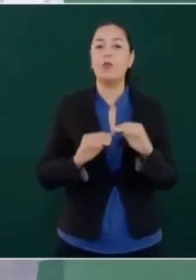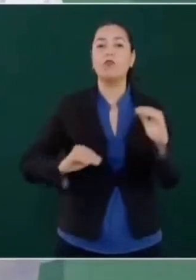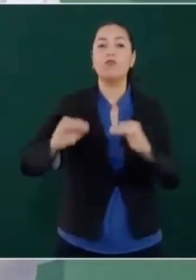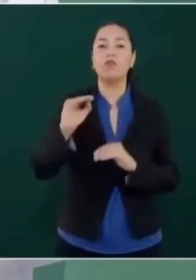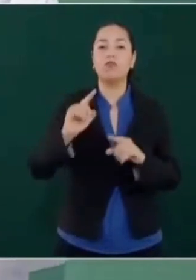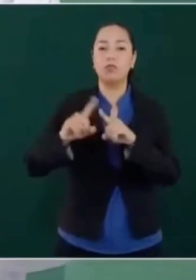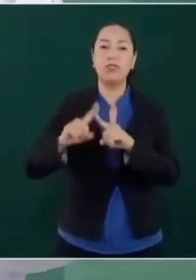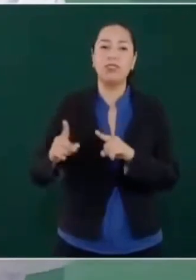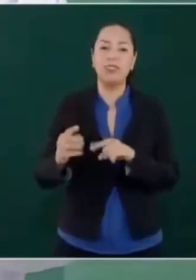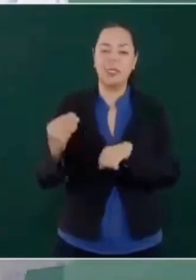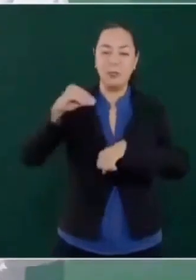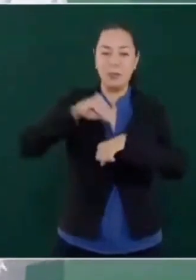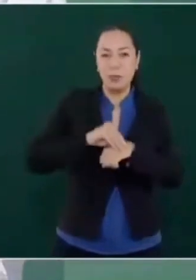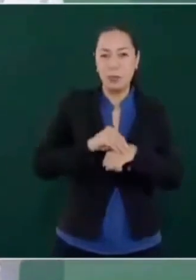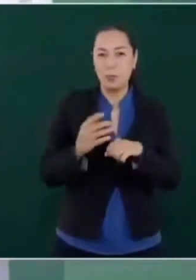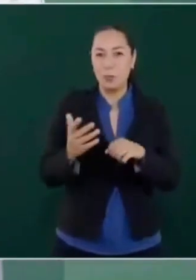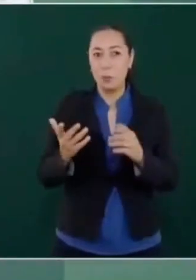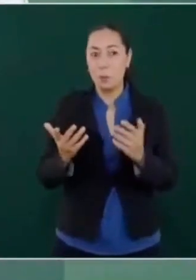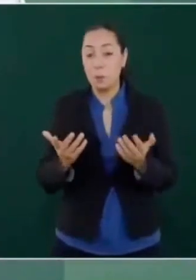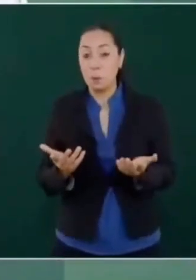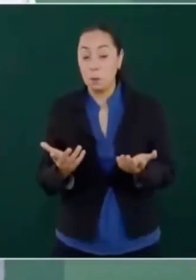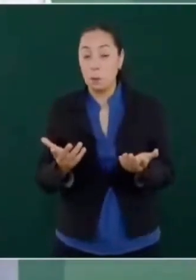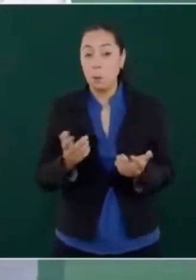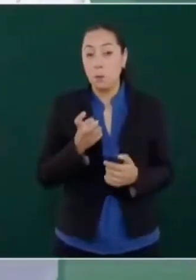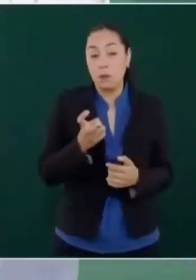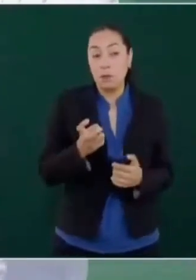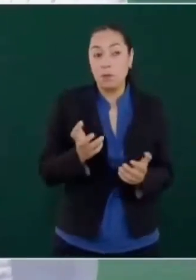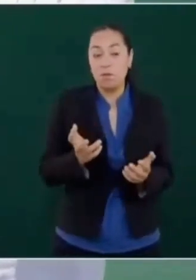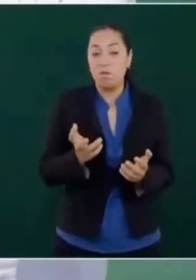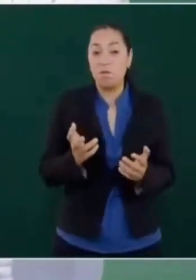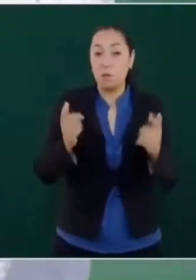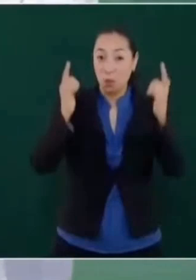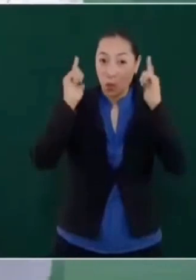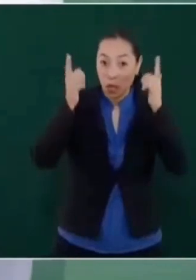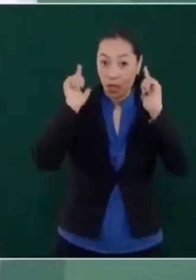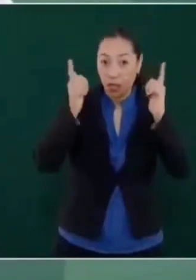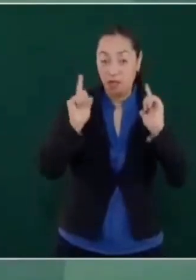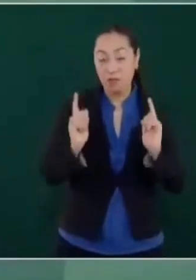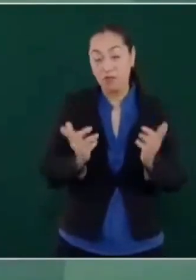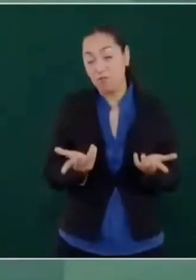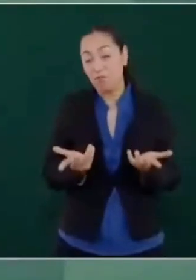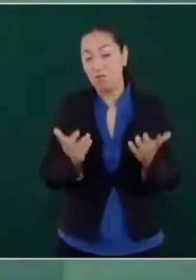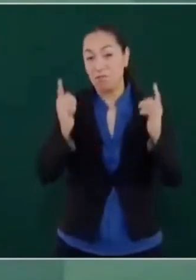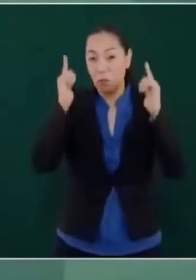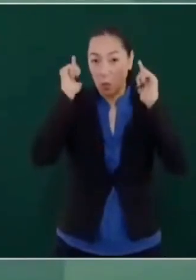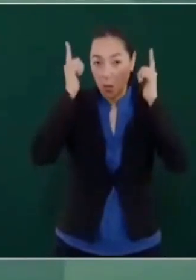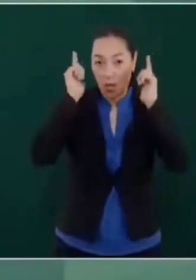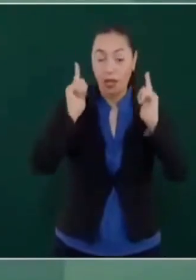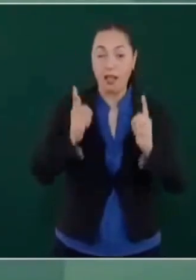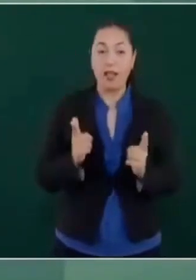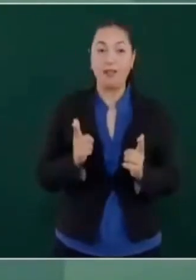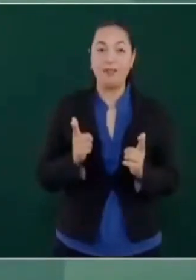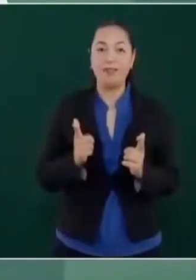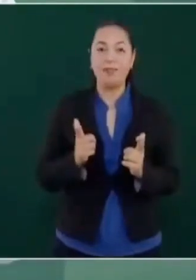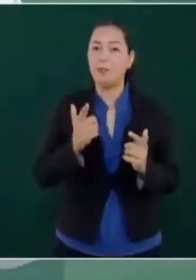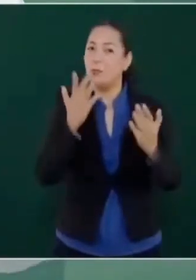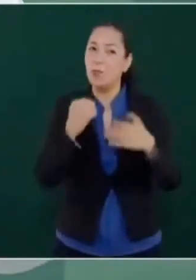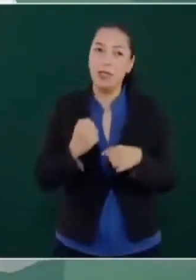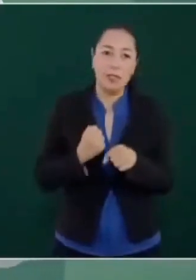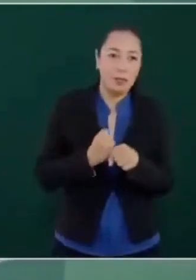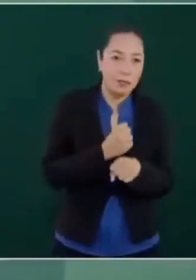amarillismo. Entonces, ojalá, ojalá, y no haya violencia,